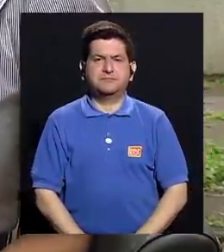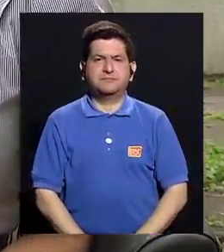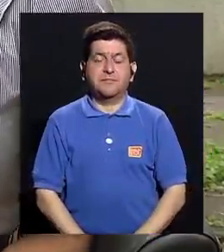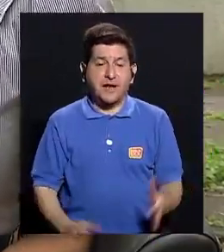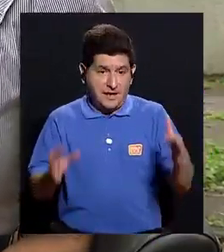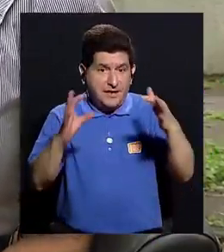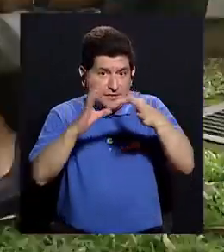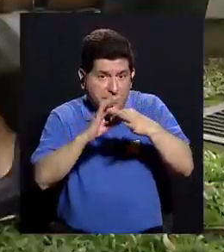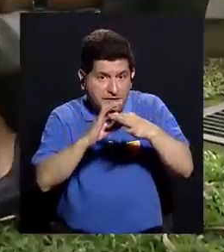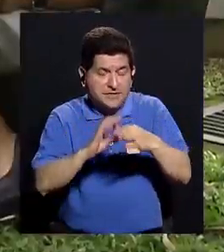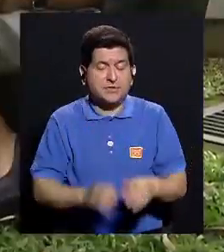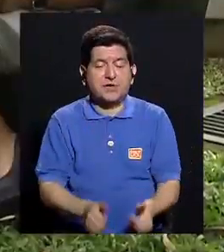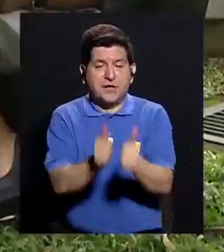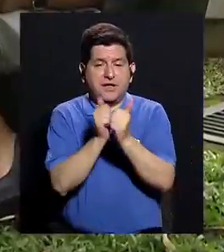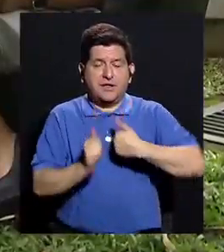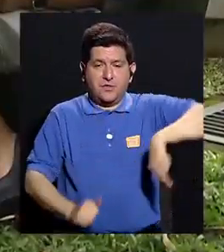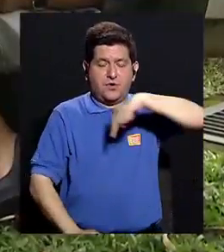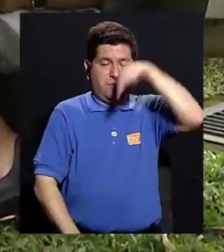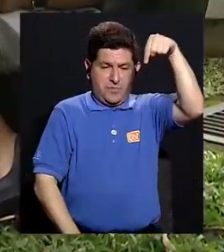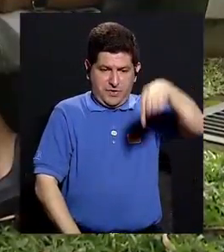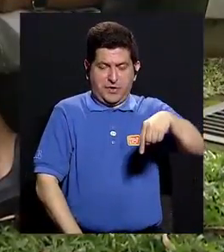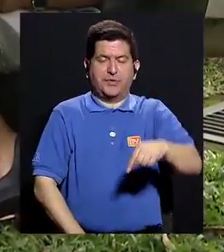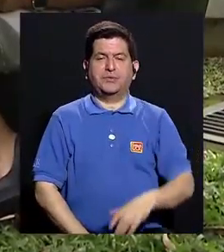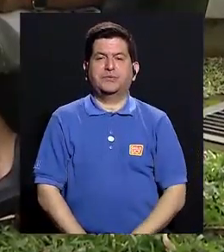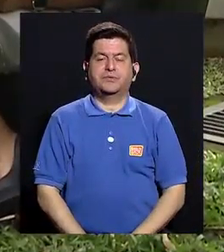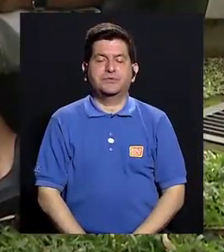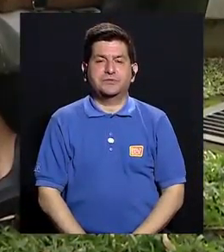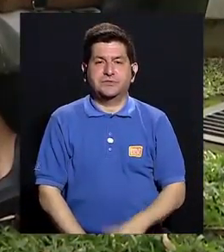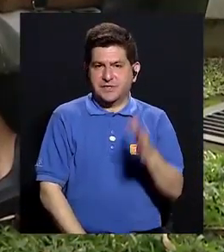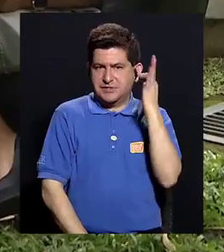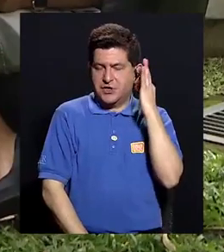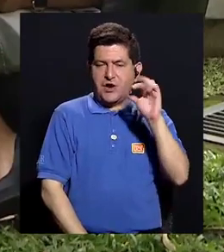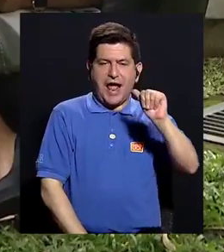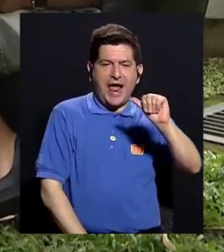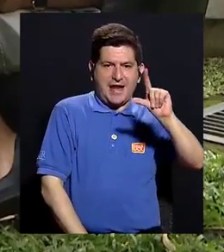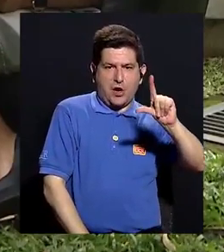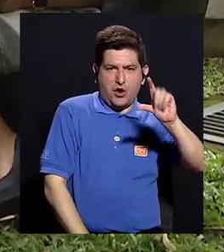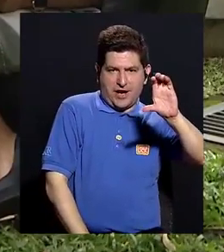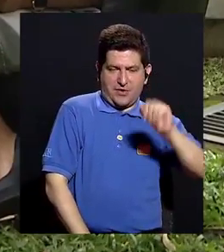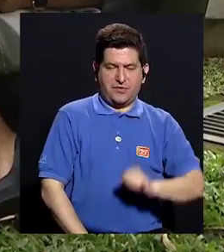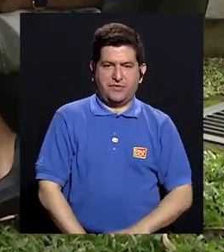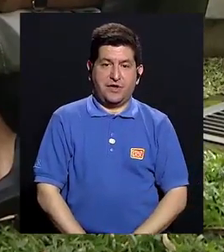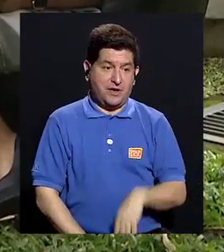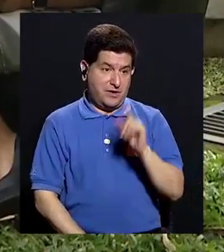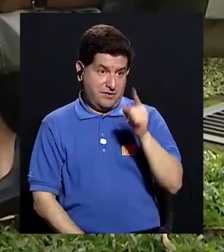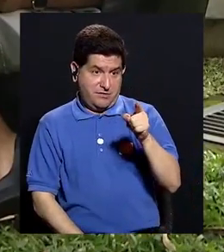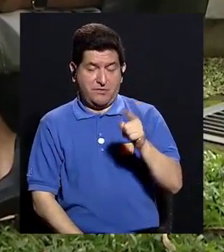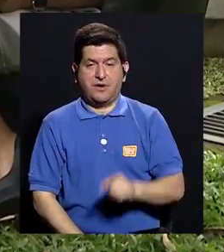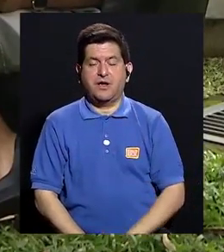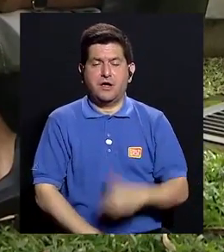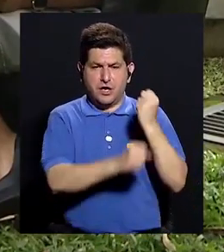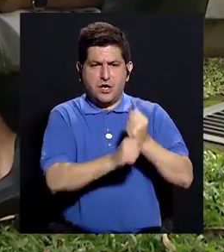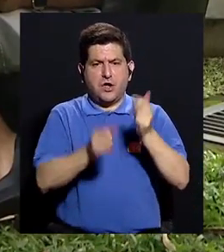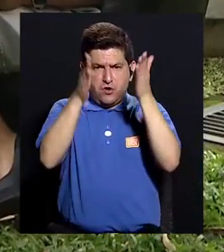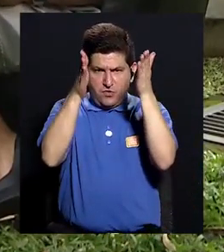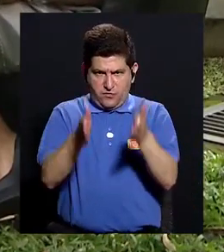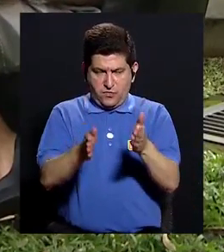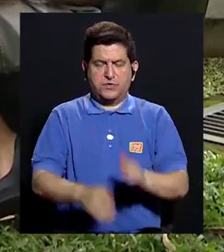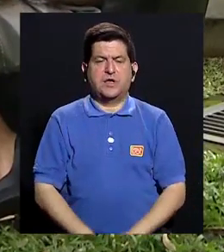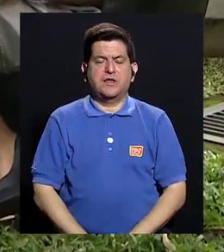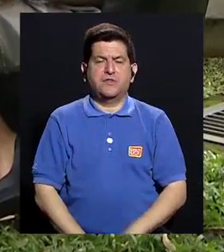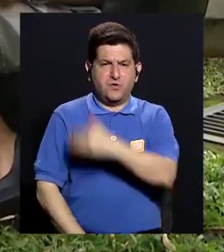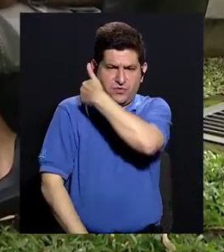Para esto, pues, nos acompaña el día de hoy la señora Ana Lorena Cordero. Ella es fundadora